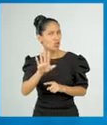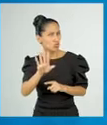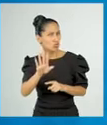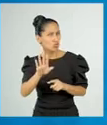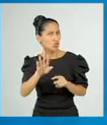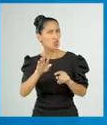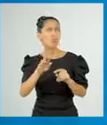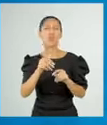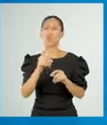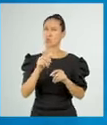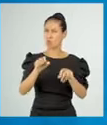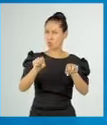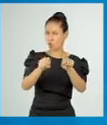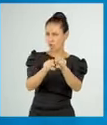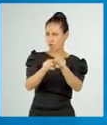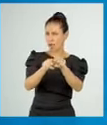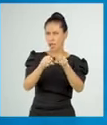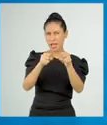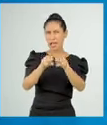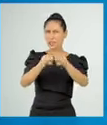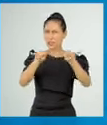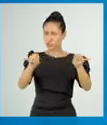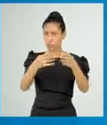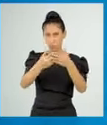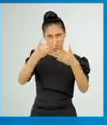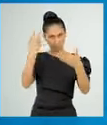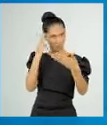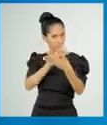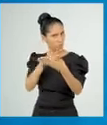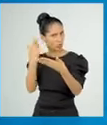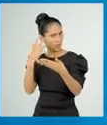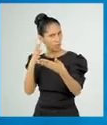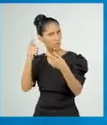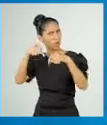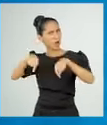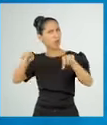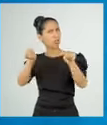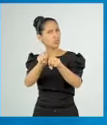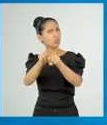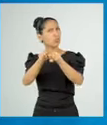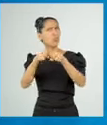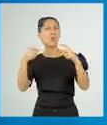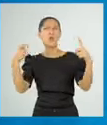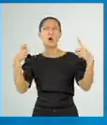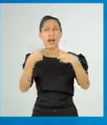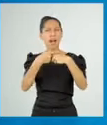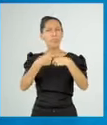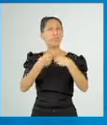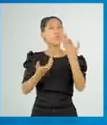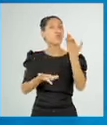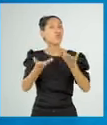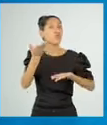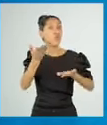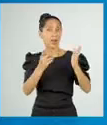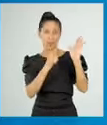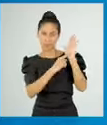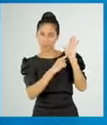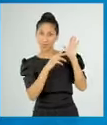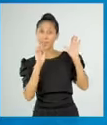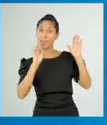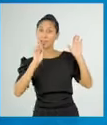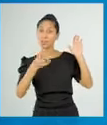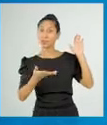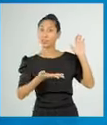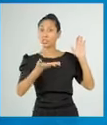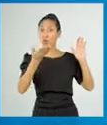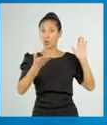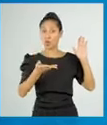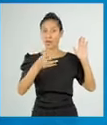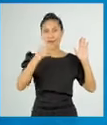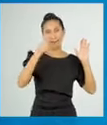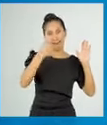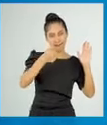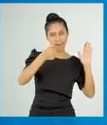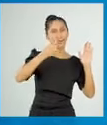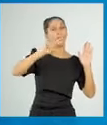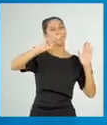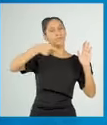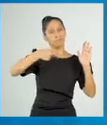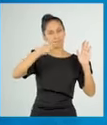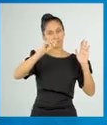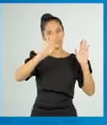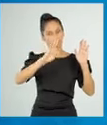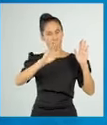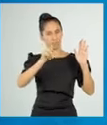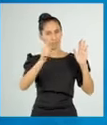es herrería, el antónimo es factoría. Entonces, la respuesta correcta es la alternativa A,